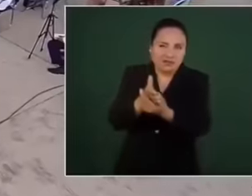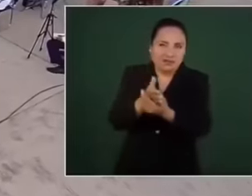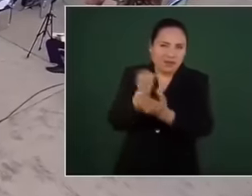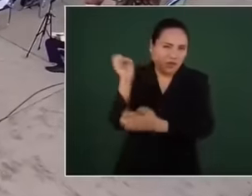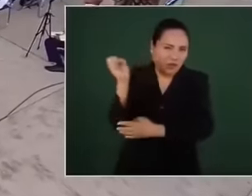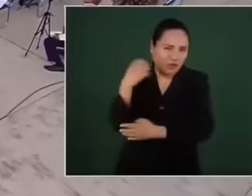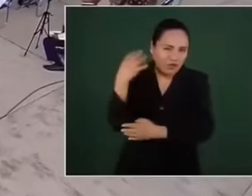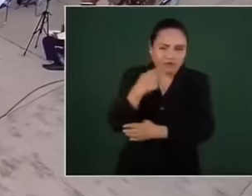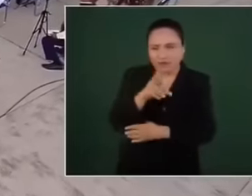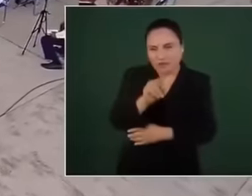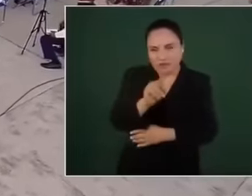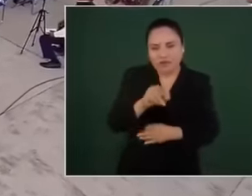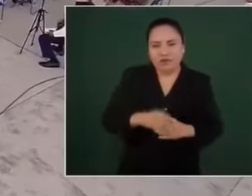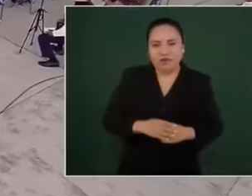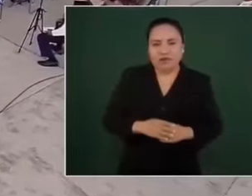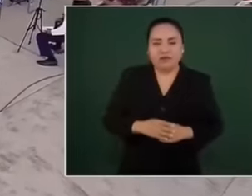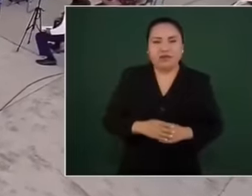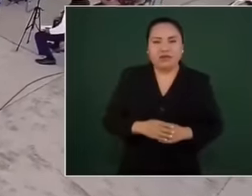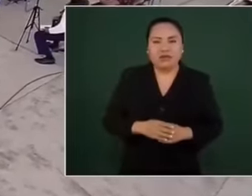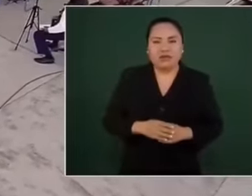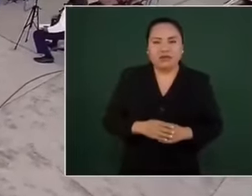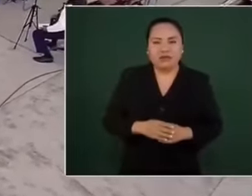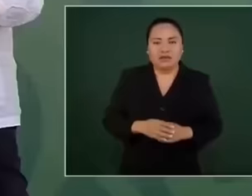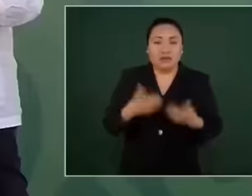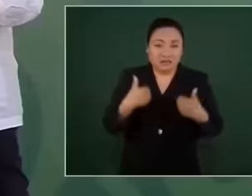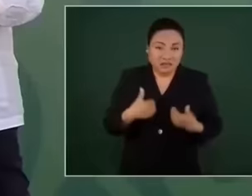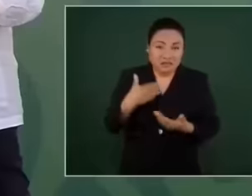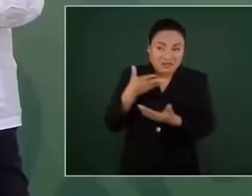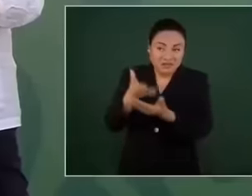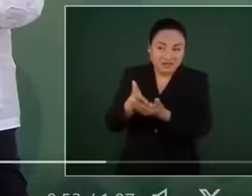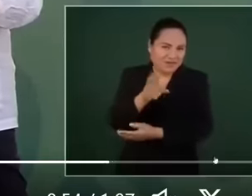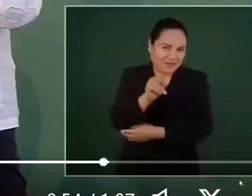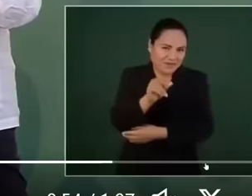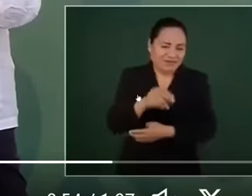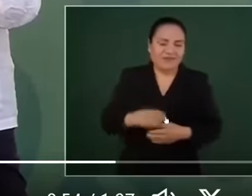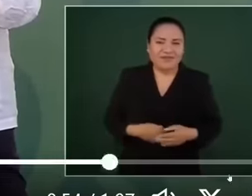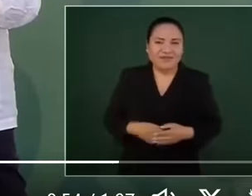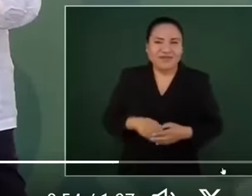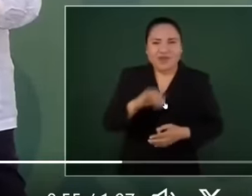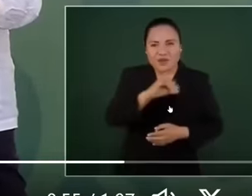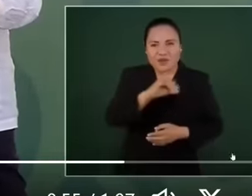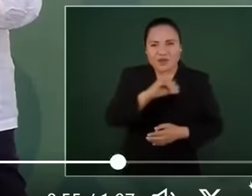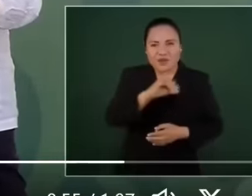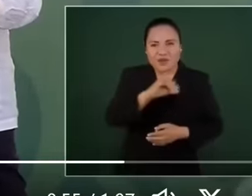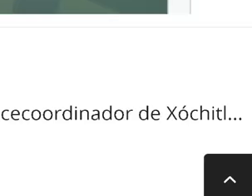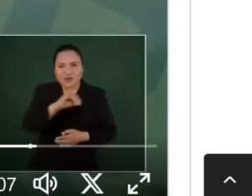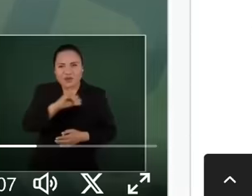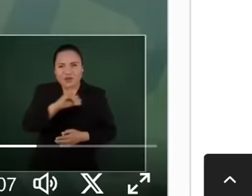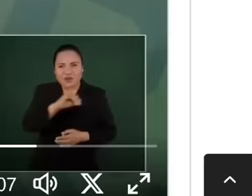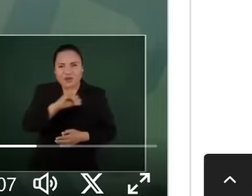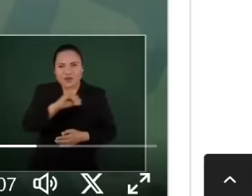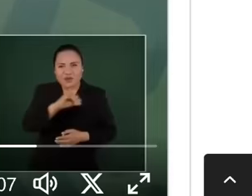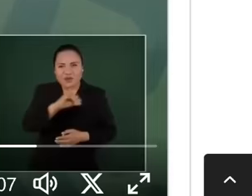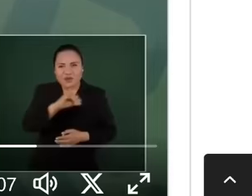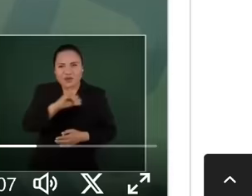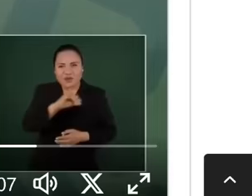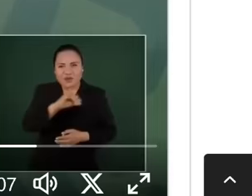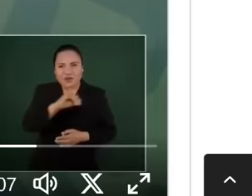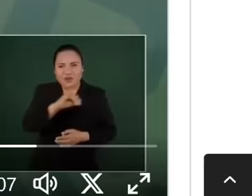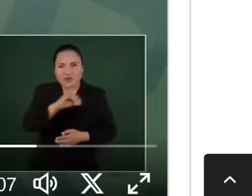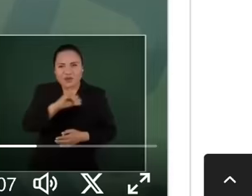Entonces, vamos a seguir viendo más información, amigos, amigas, para todos ustedes. Se dio una tremenda